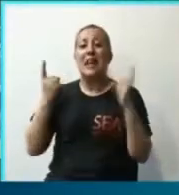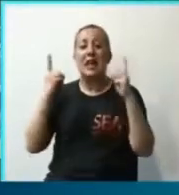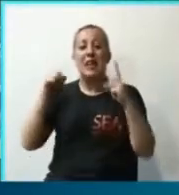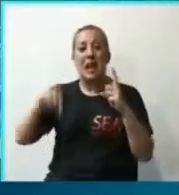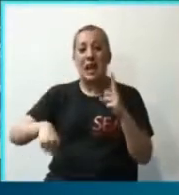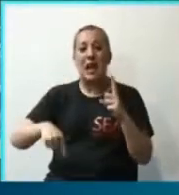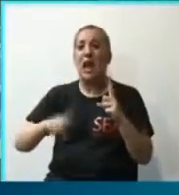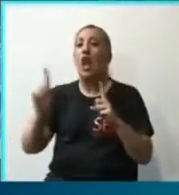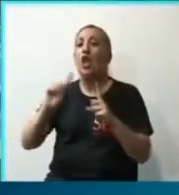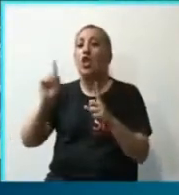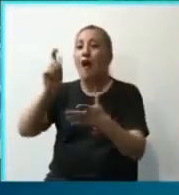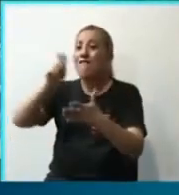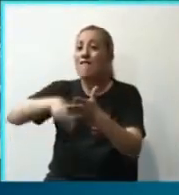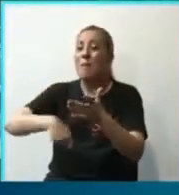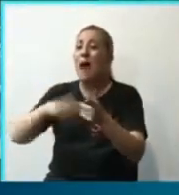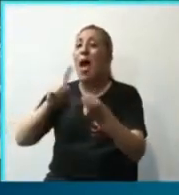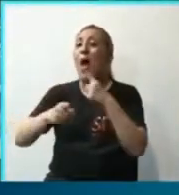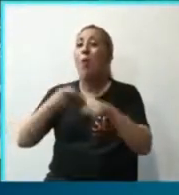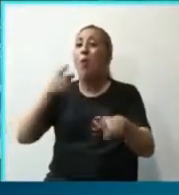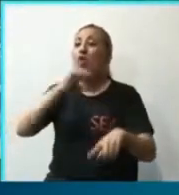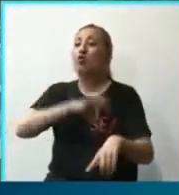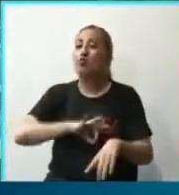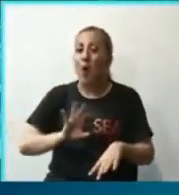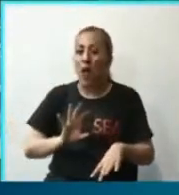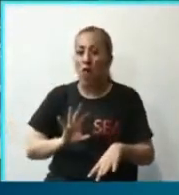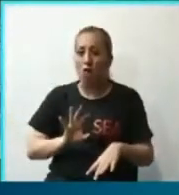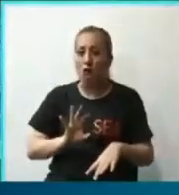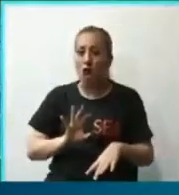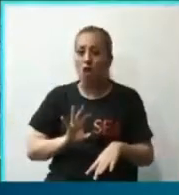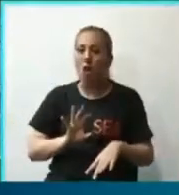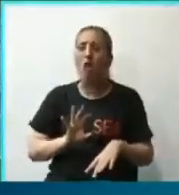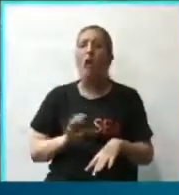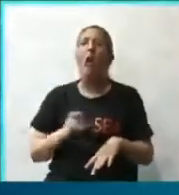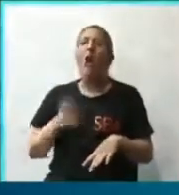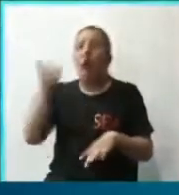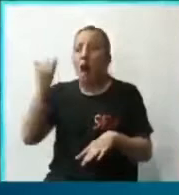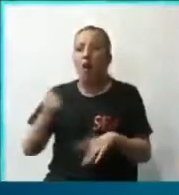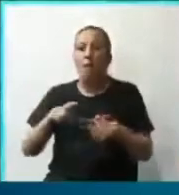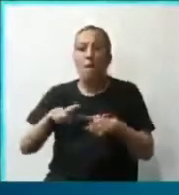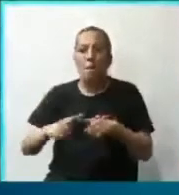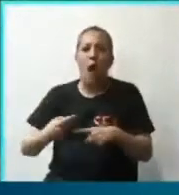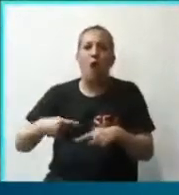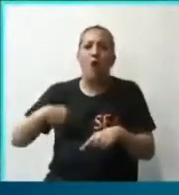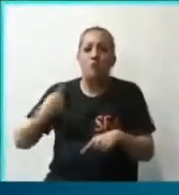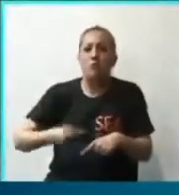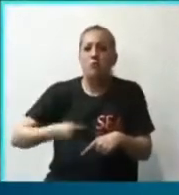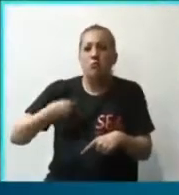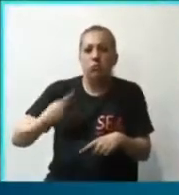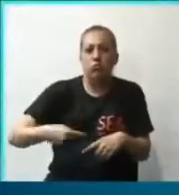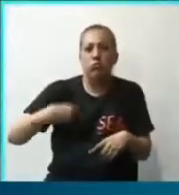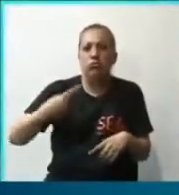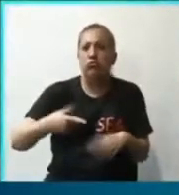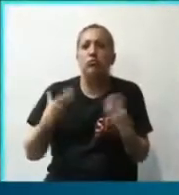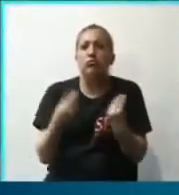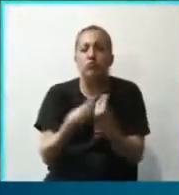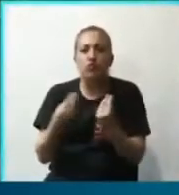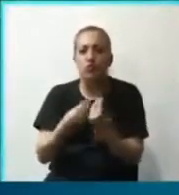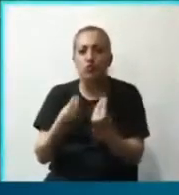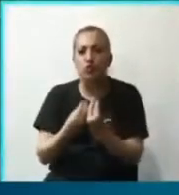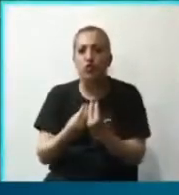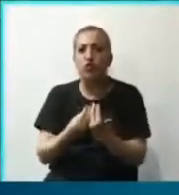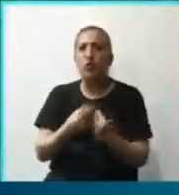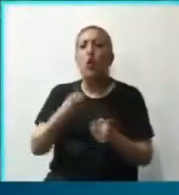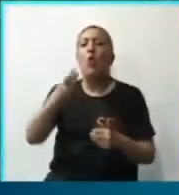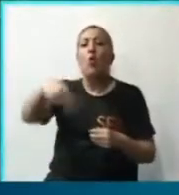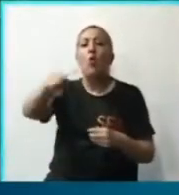Aires no firmaron la paritaria. Y tenemos paros recurrentes. Ahora, lo que ustedes festejan es que